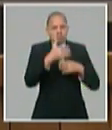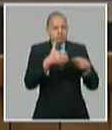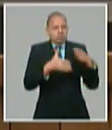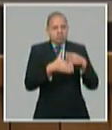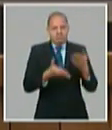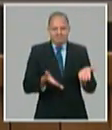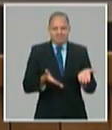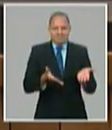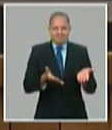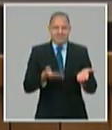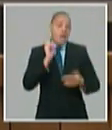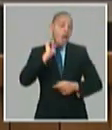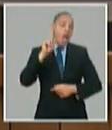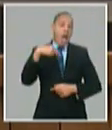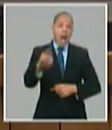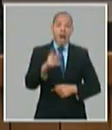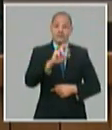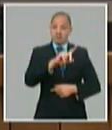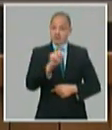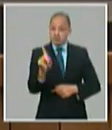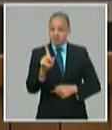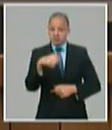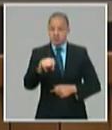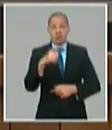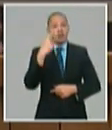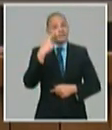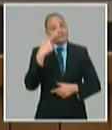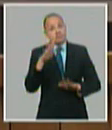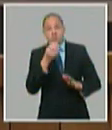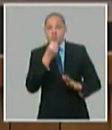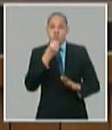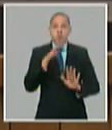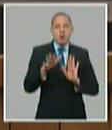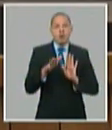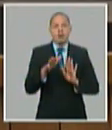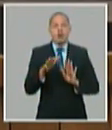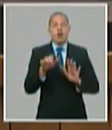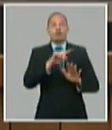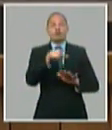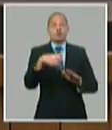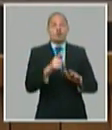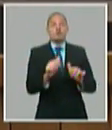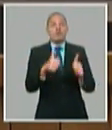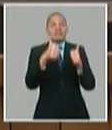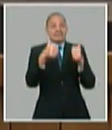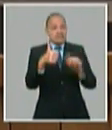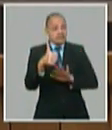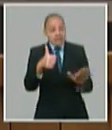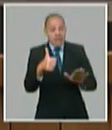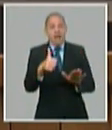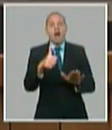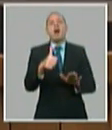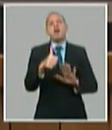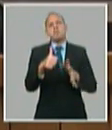2021 van a generar en el entorno unos 11.525 nuevos empleos